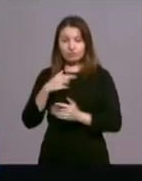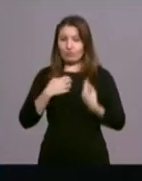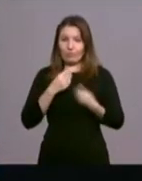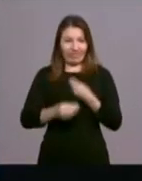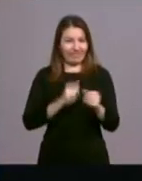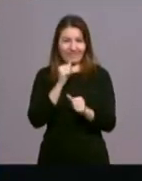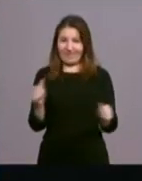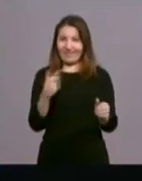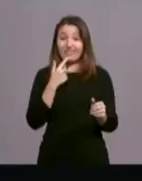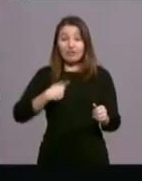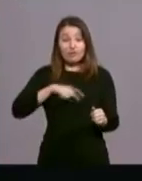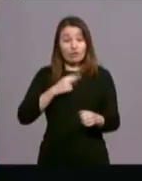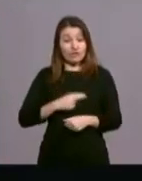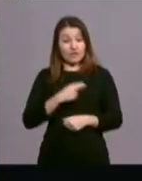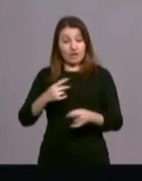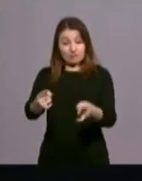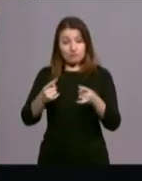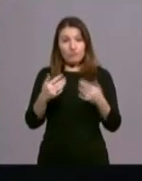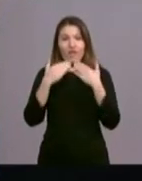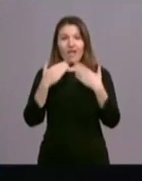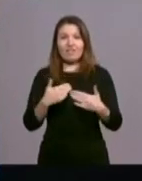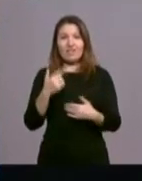se debe no a una idea sino a una persona.